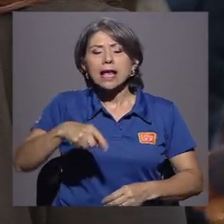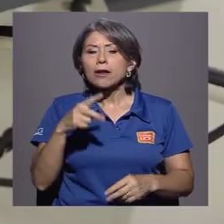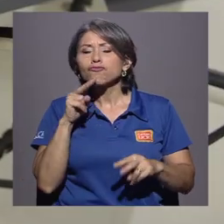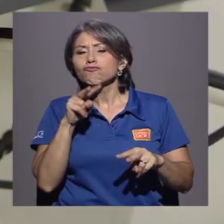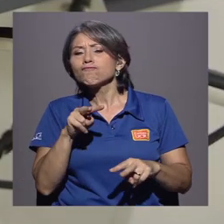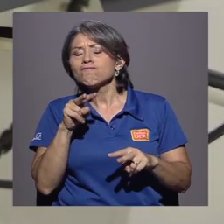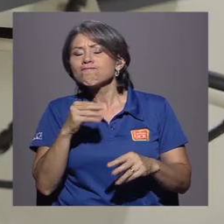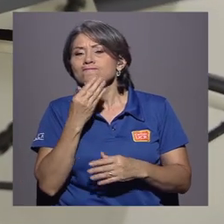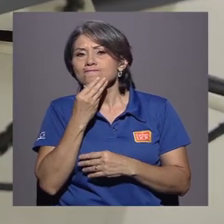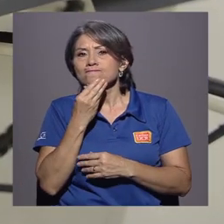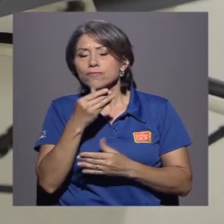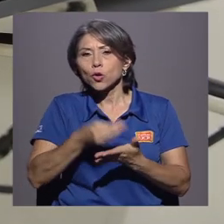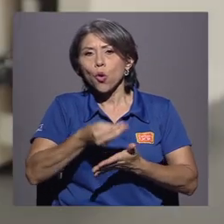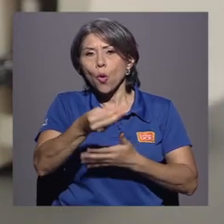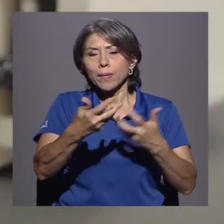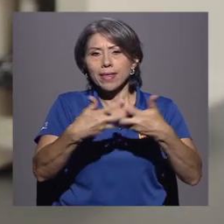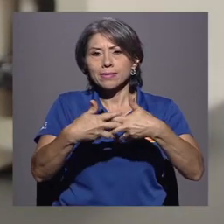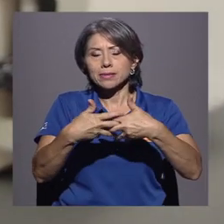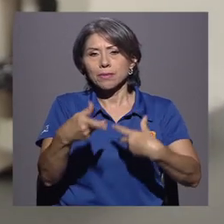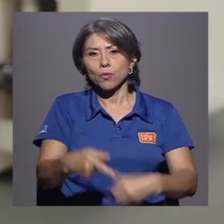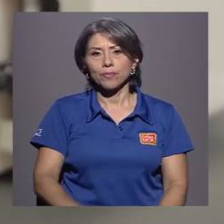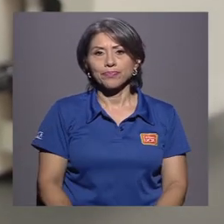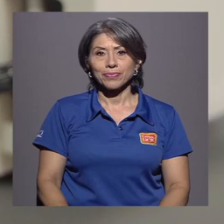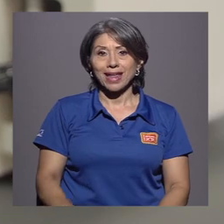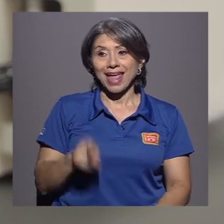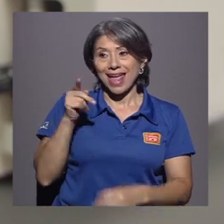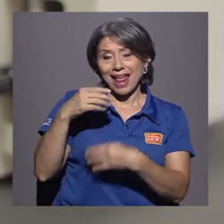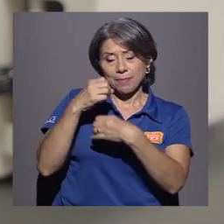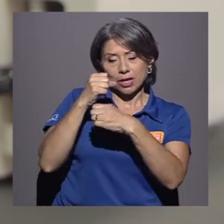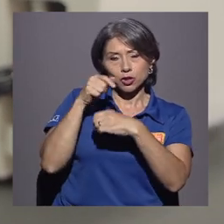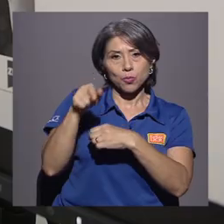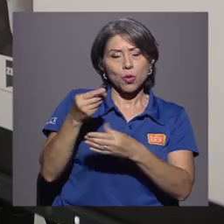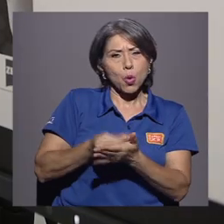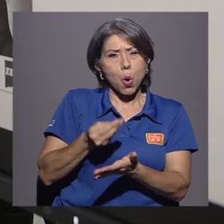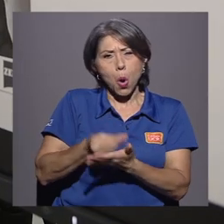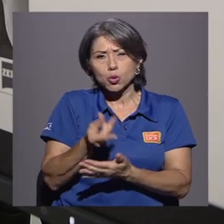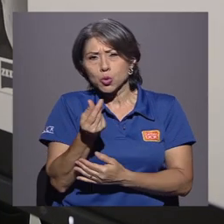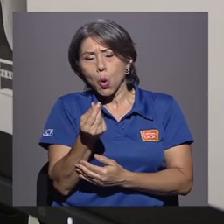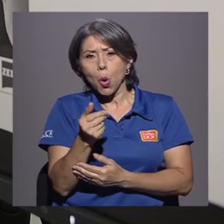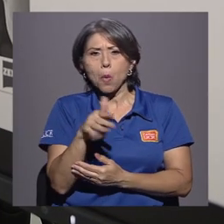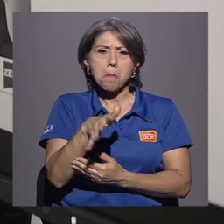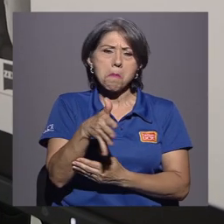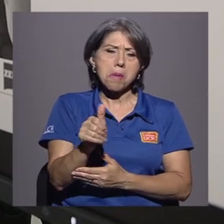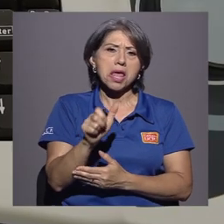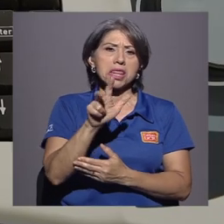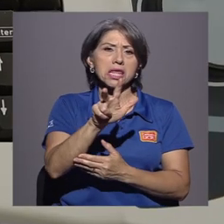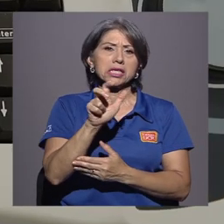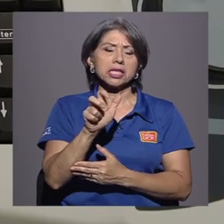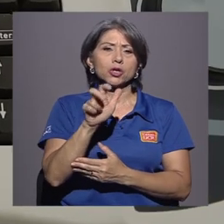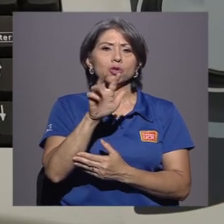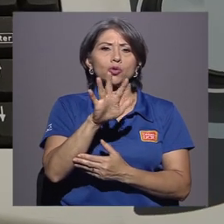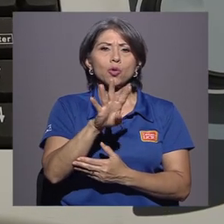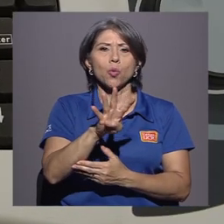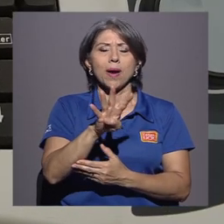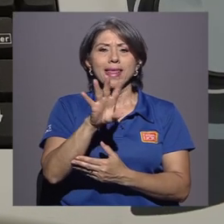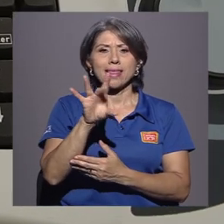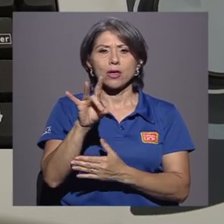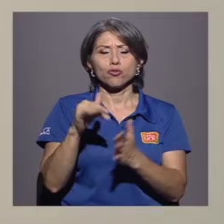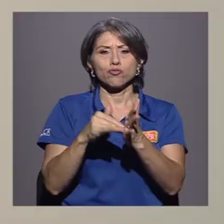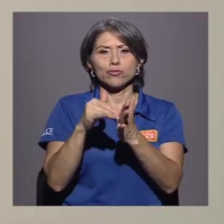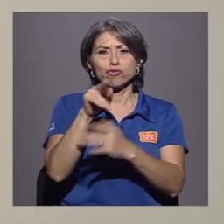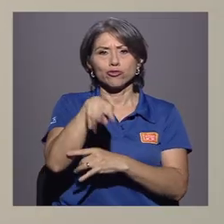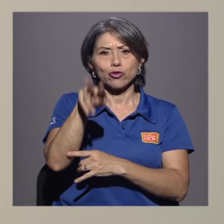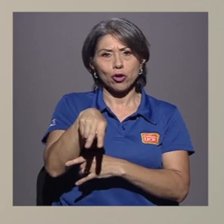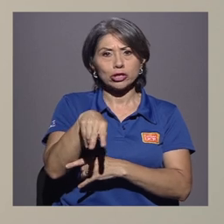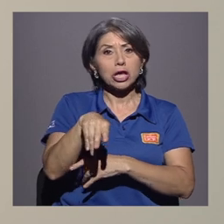compra de este equipo. El microscopio costó cerca de 348 millones de colones y